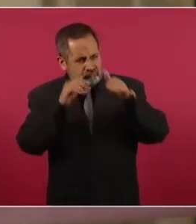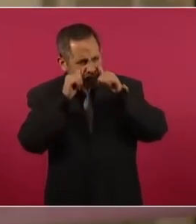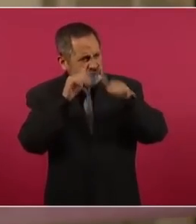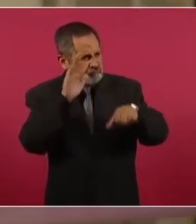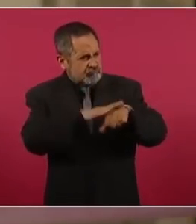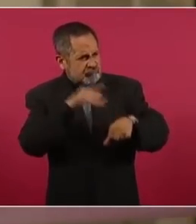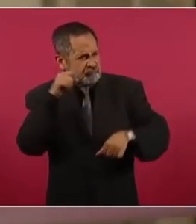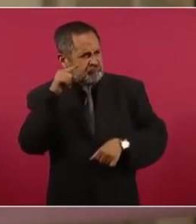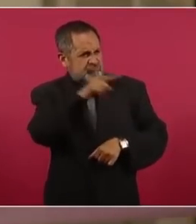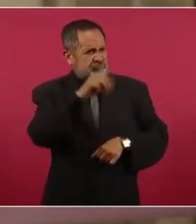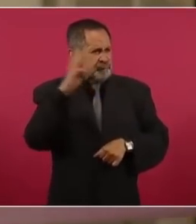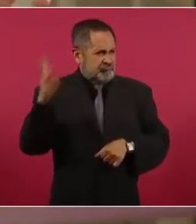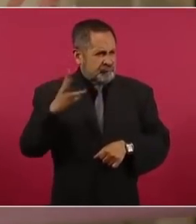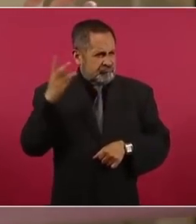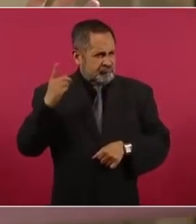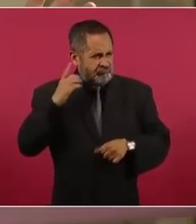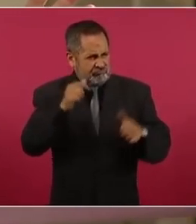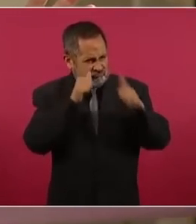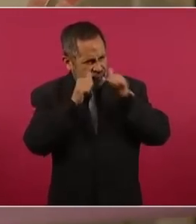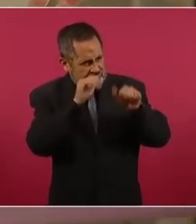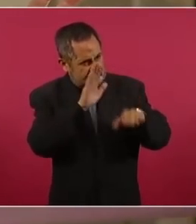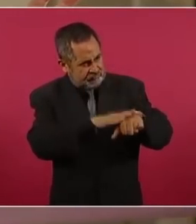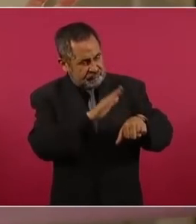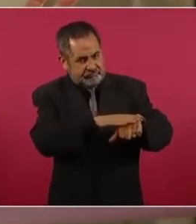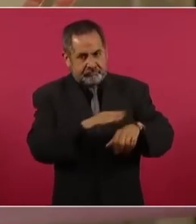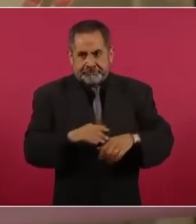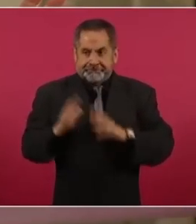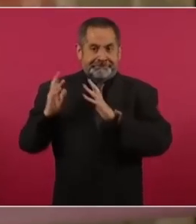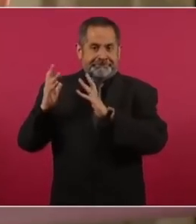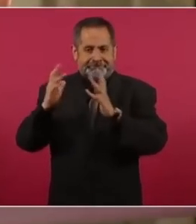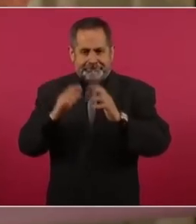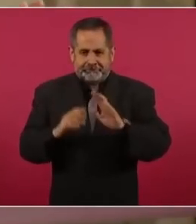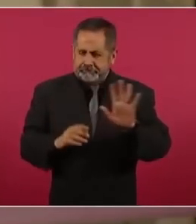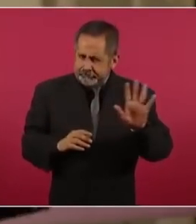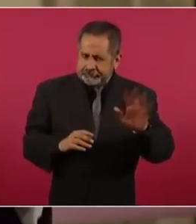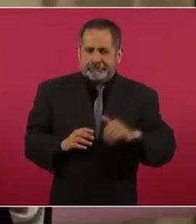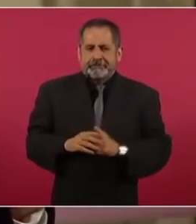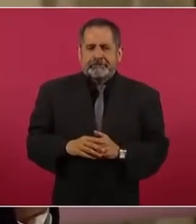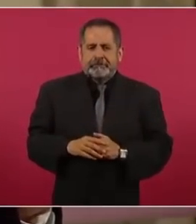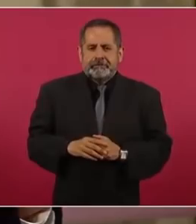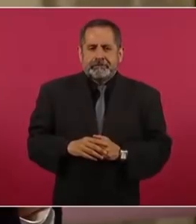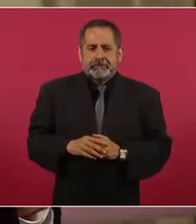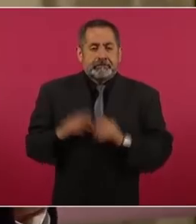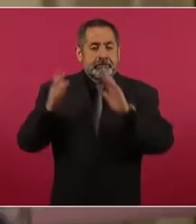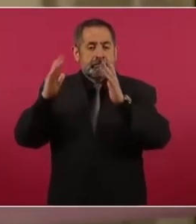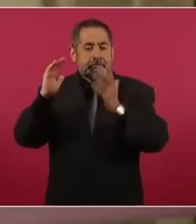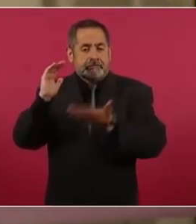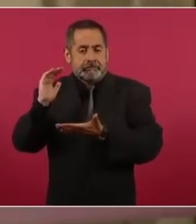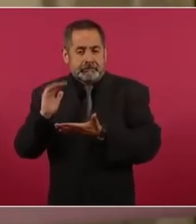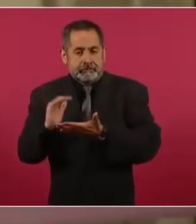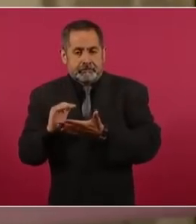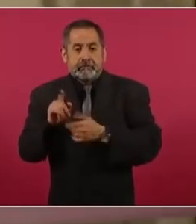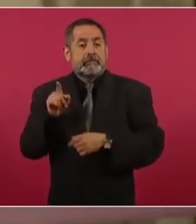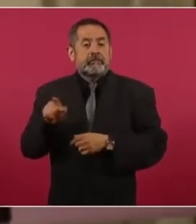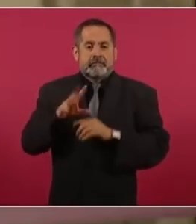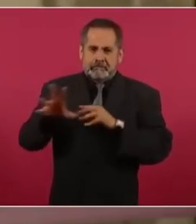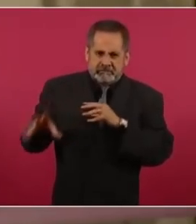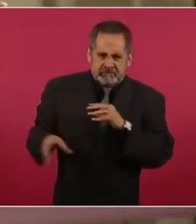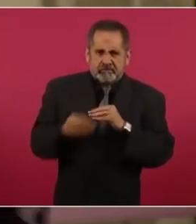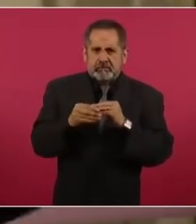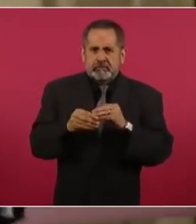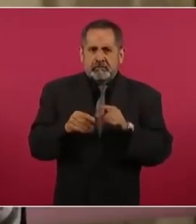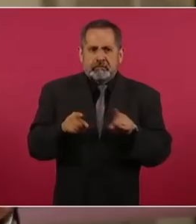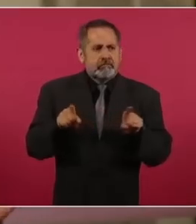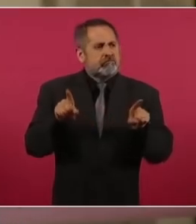Washington, entonces le aplaudían a rabiar, pero como me decrecía la ovación, añadía, pero